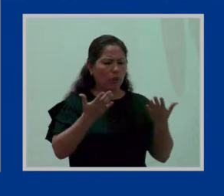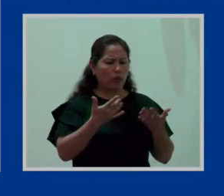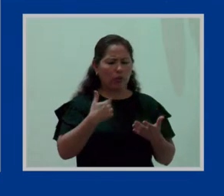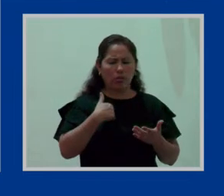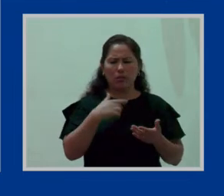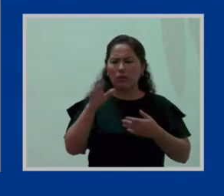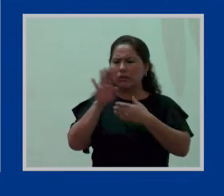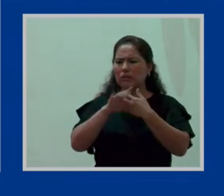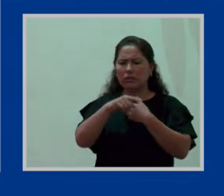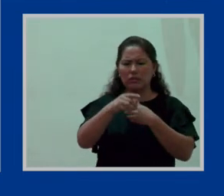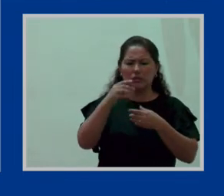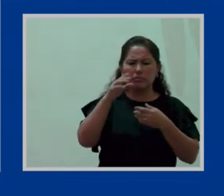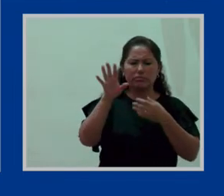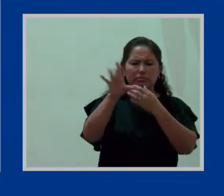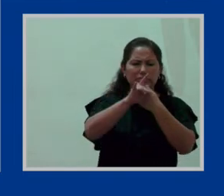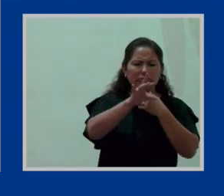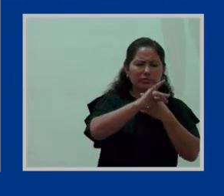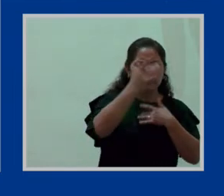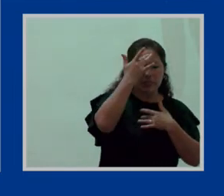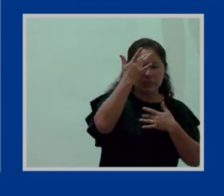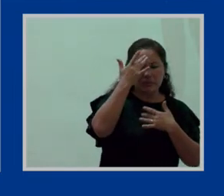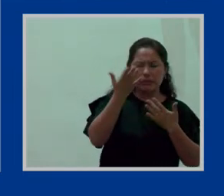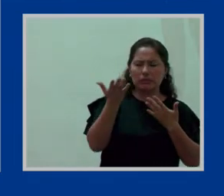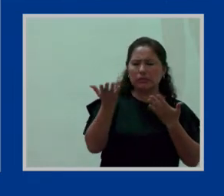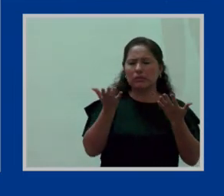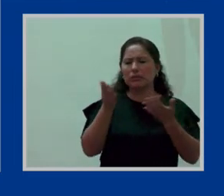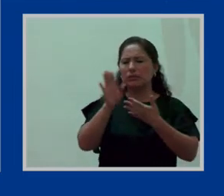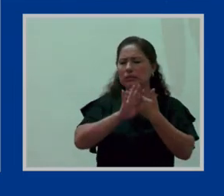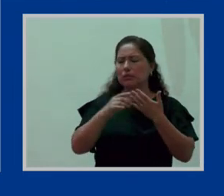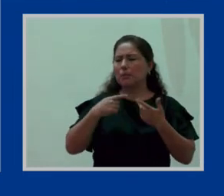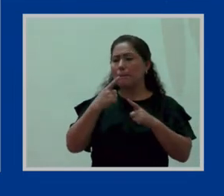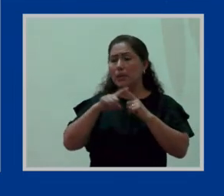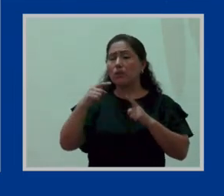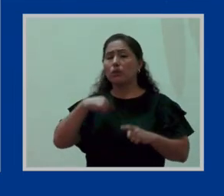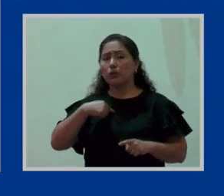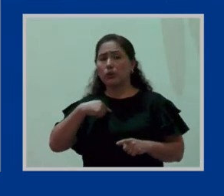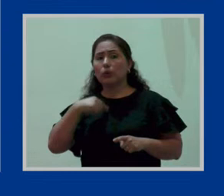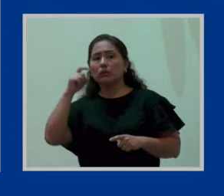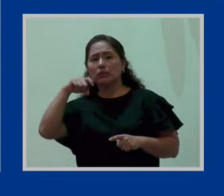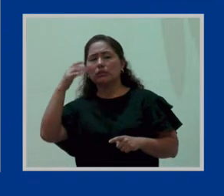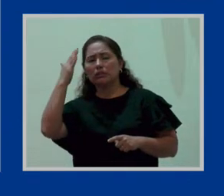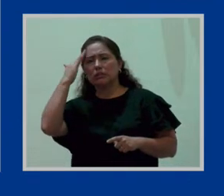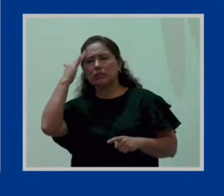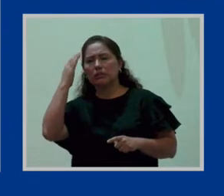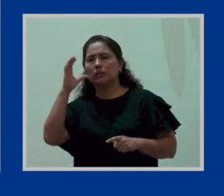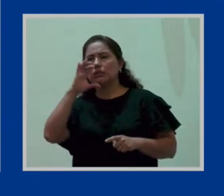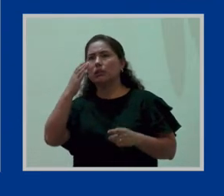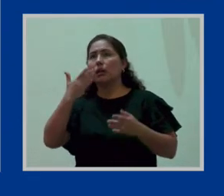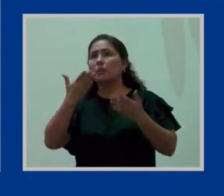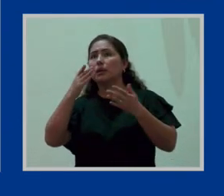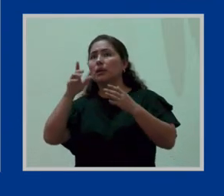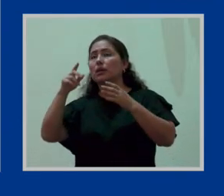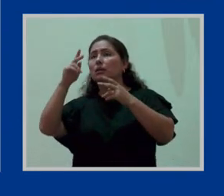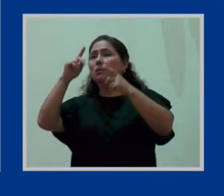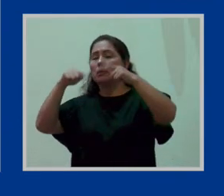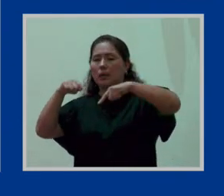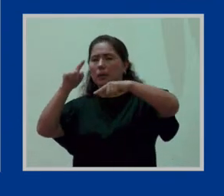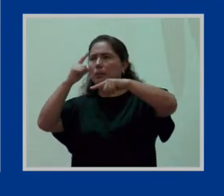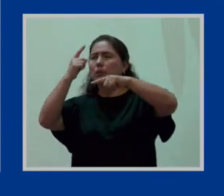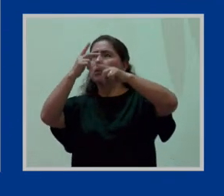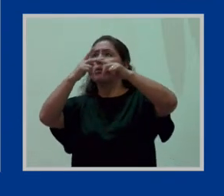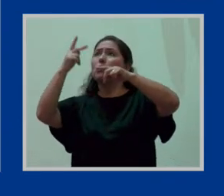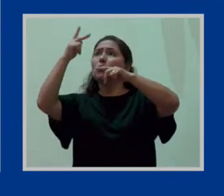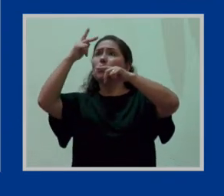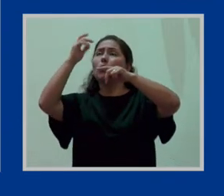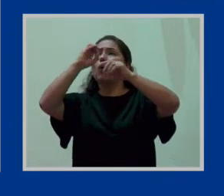personas que están laburando acá. Entonces, pero sí he tomado conocimiento que de repente, acá en este edificio, bien sea en el primer piso, o ya